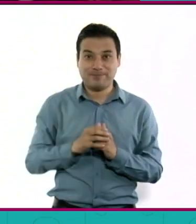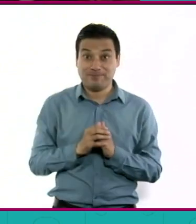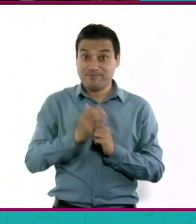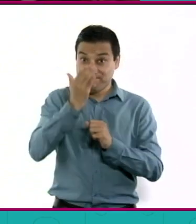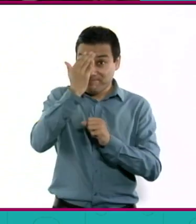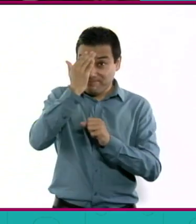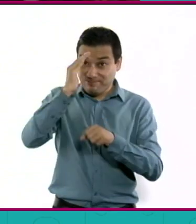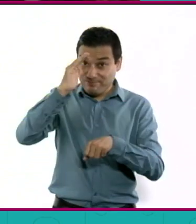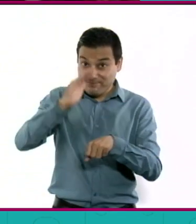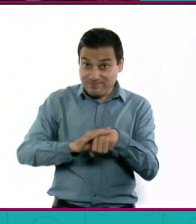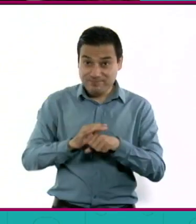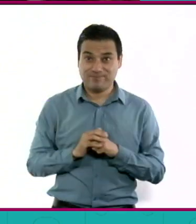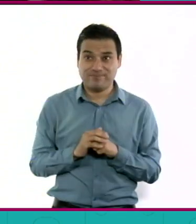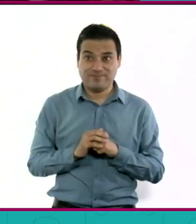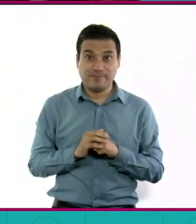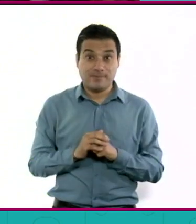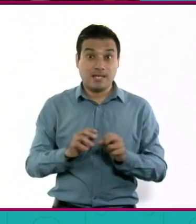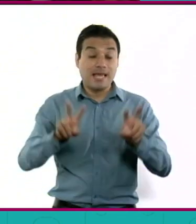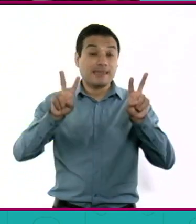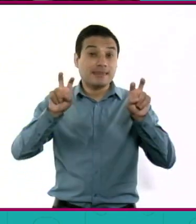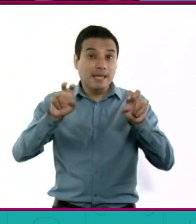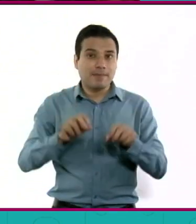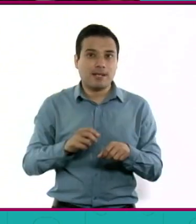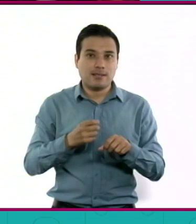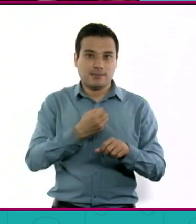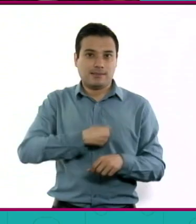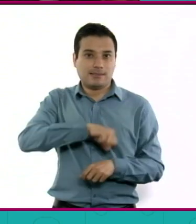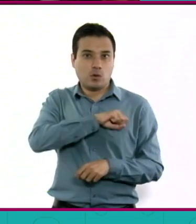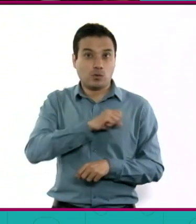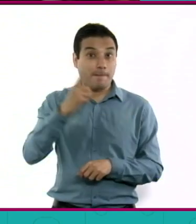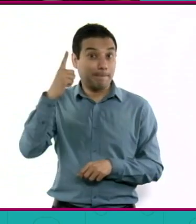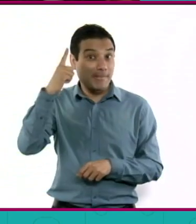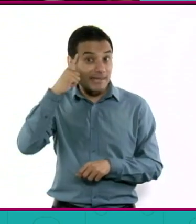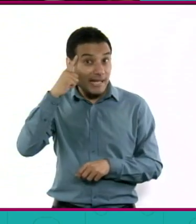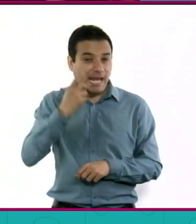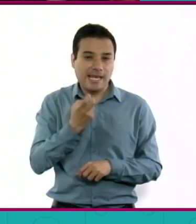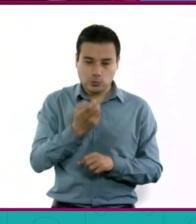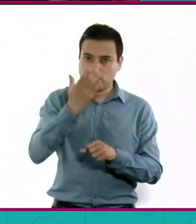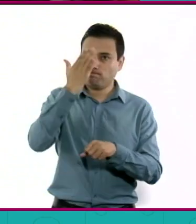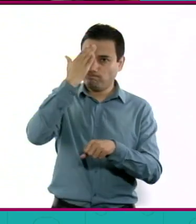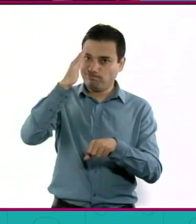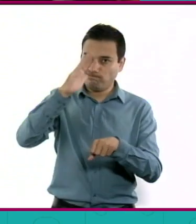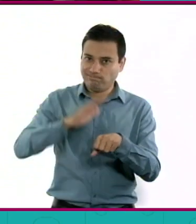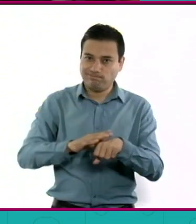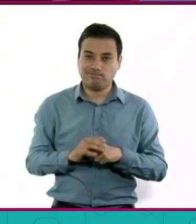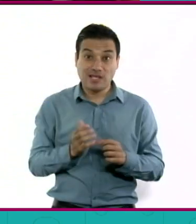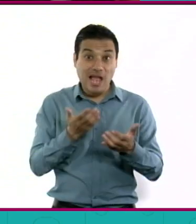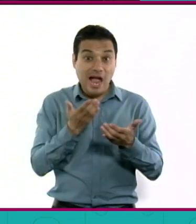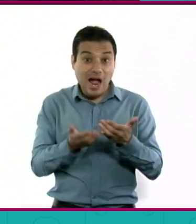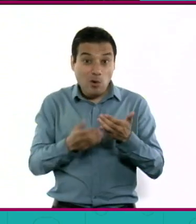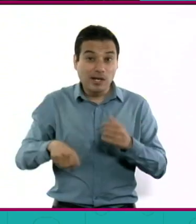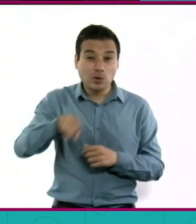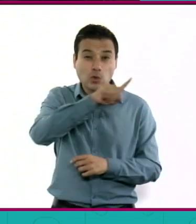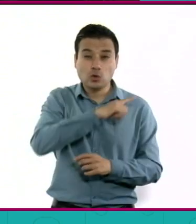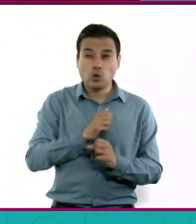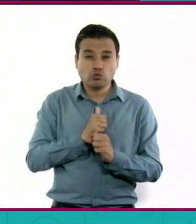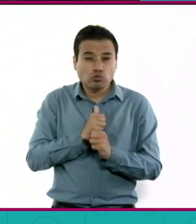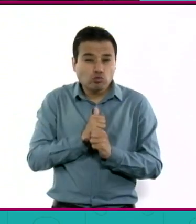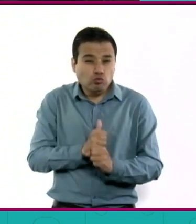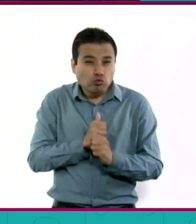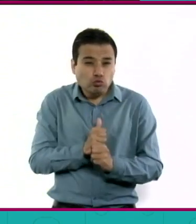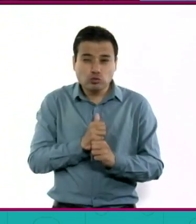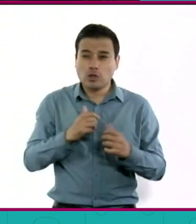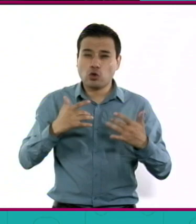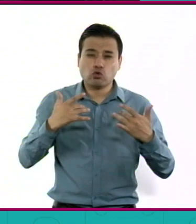todo lo que estamos aprendiendo de salud mental, de poder también permitirnos el saber que lo que estamos sufriendo o lo que nos duele es